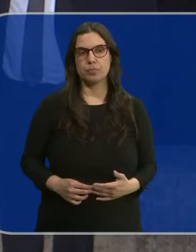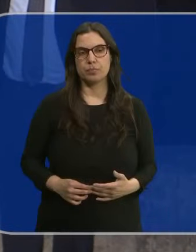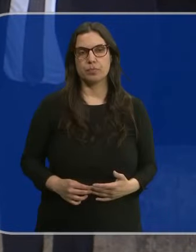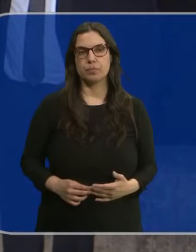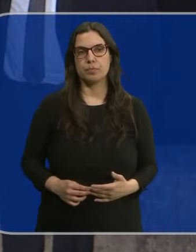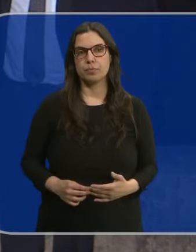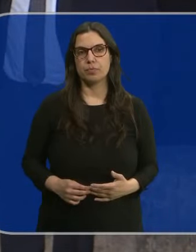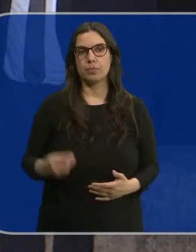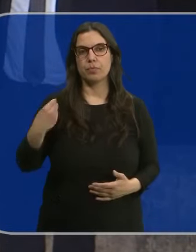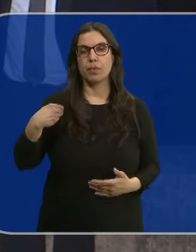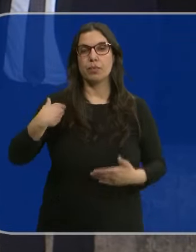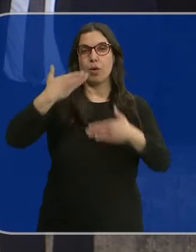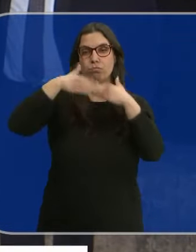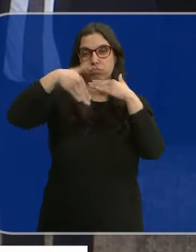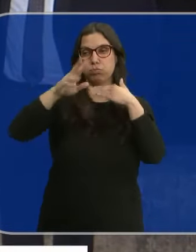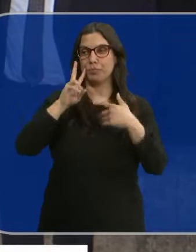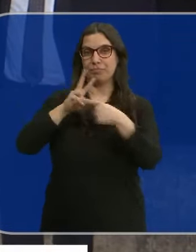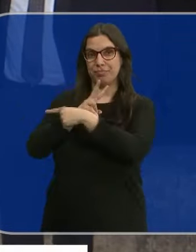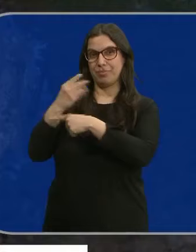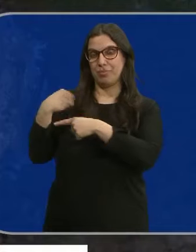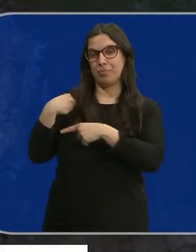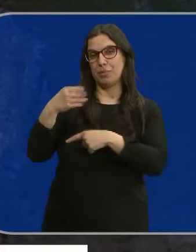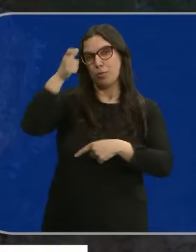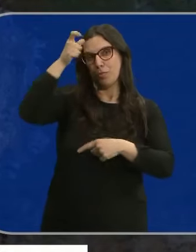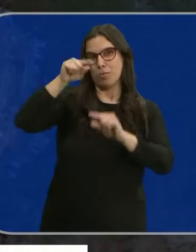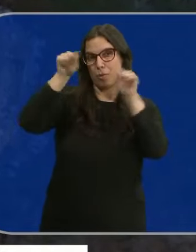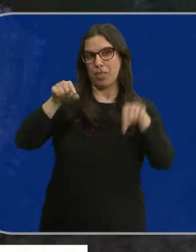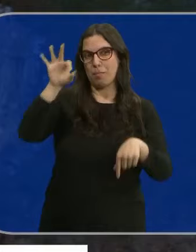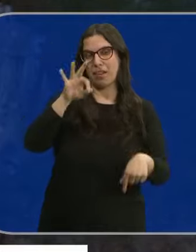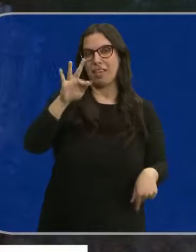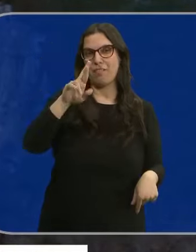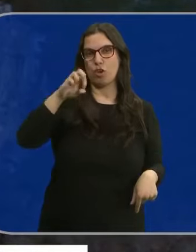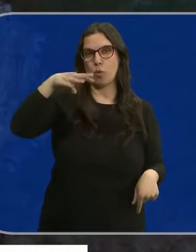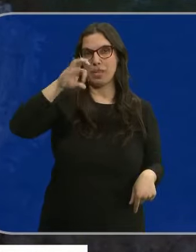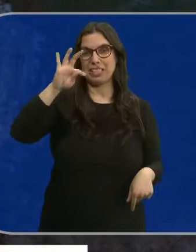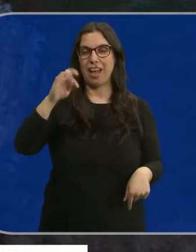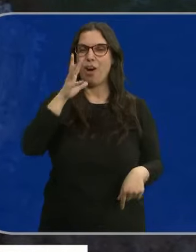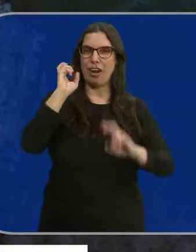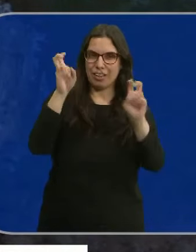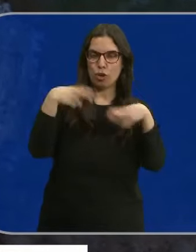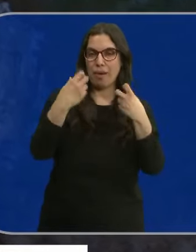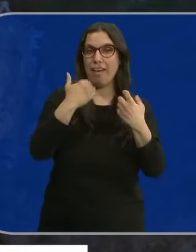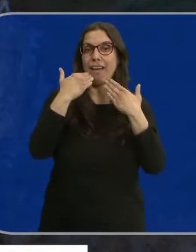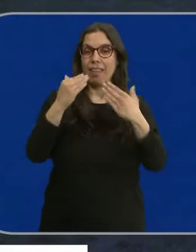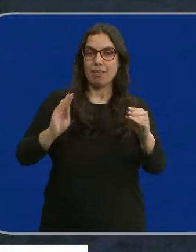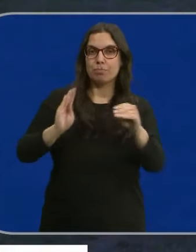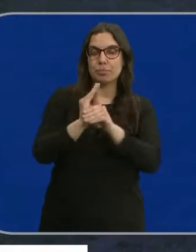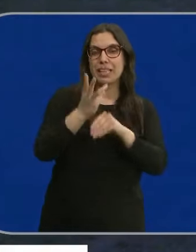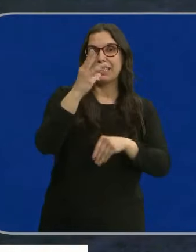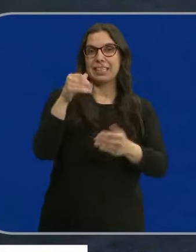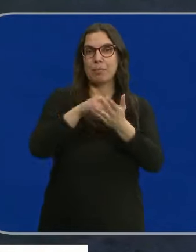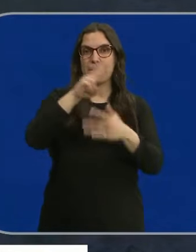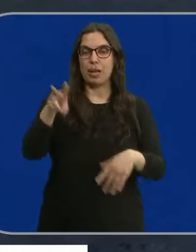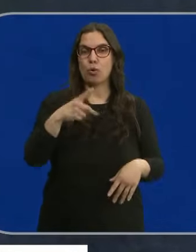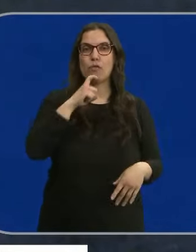La exclusa cuádruple del canal de Castilla en Fromista, en Palencia, luce una imagen renovada. Gracias a la inversión de 30.000 euros de la Fundación